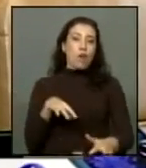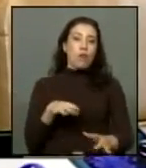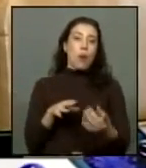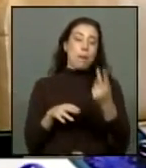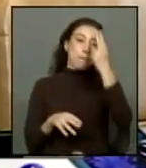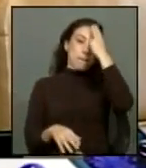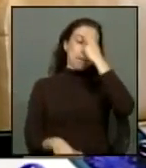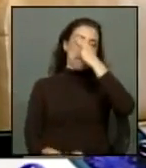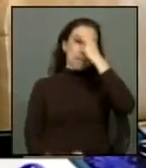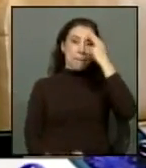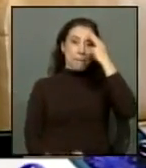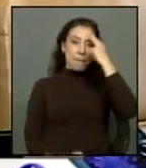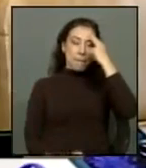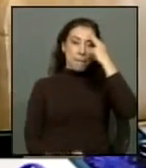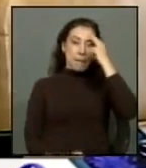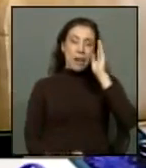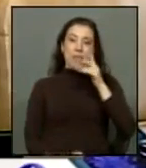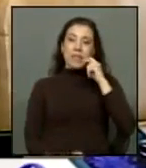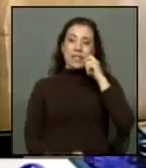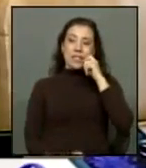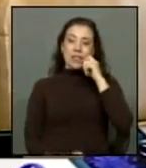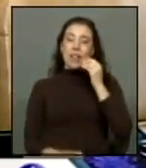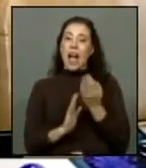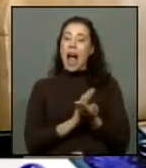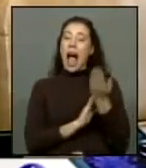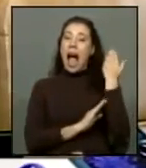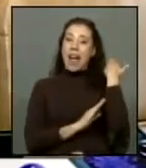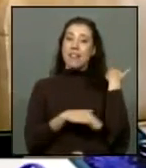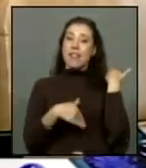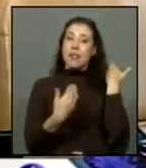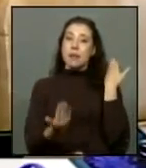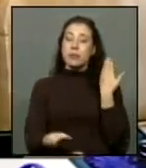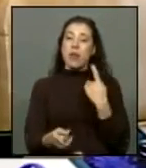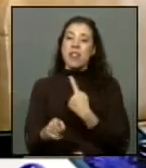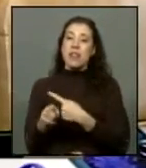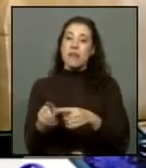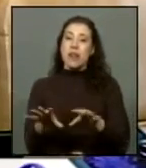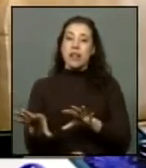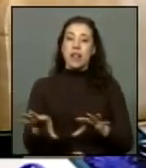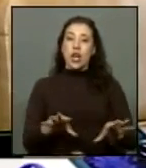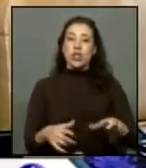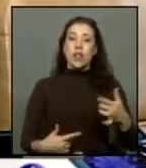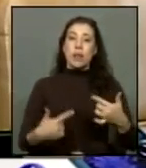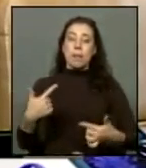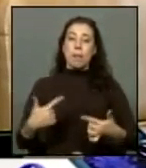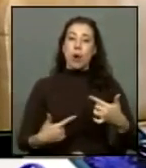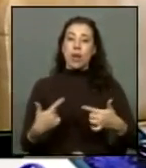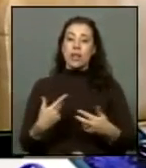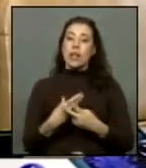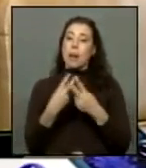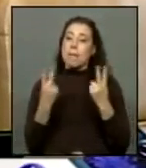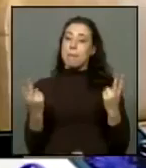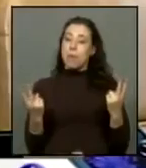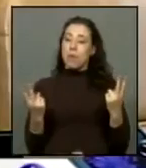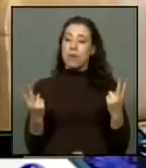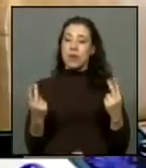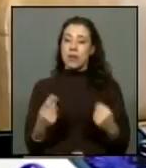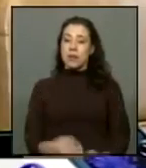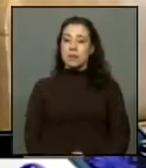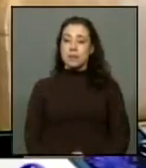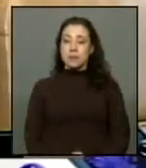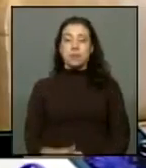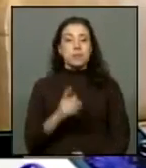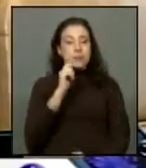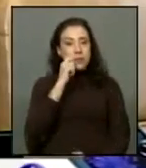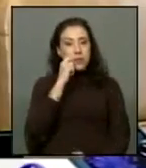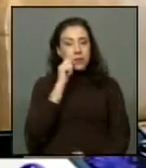marzo debe significar un antes y un después en distintos aspectos de las políticas públicas no solo desde lo